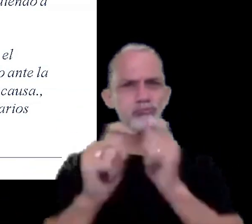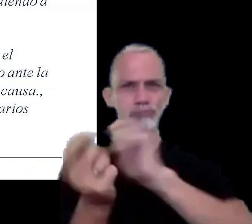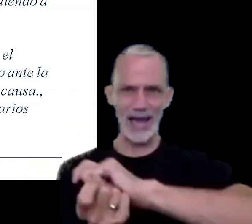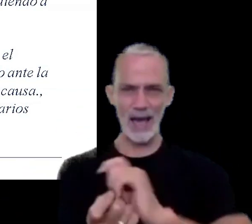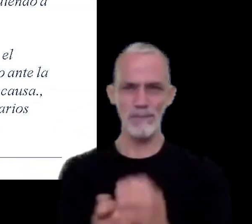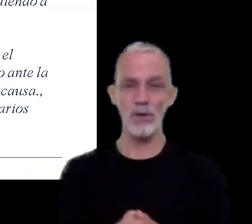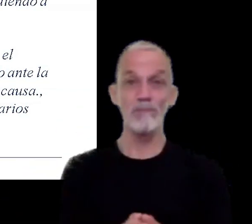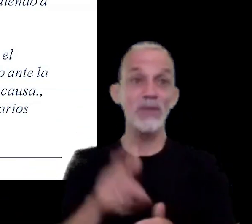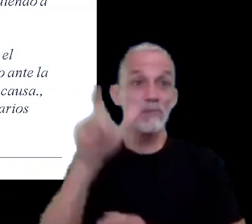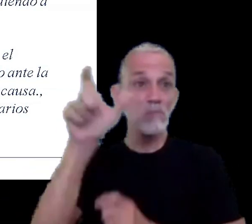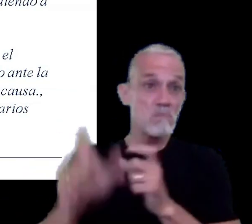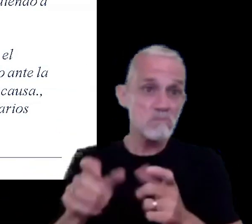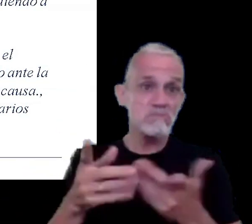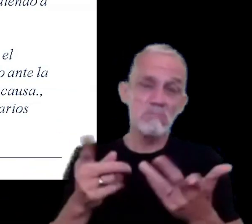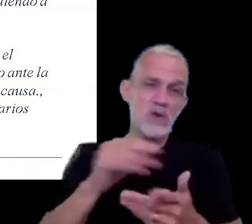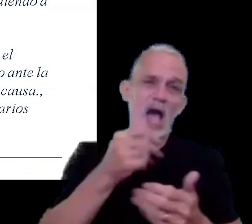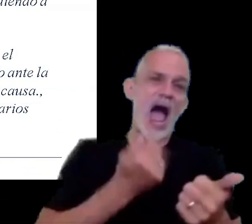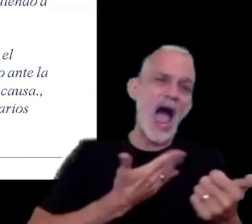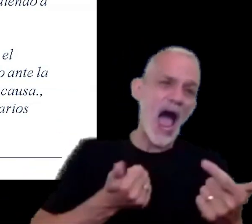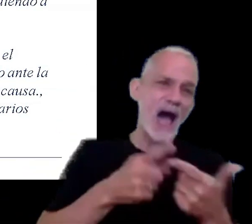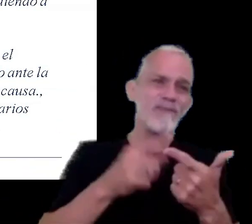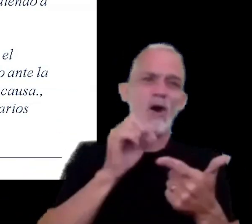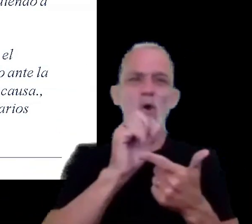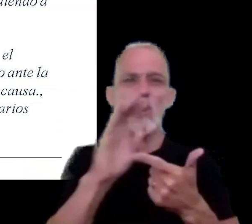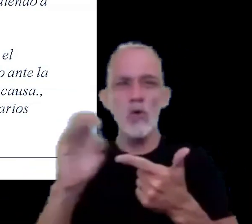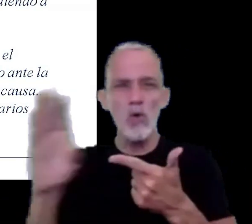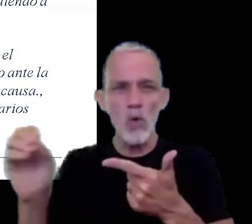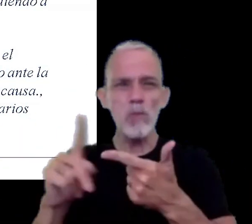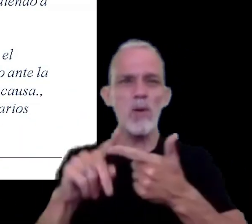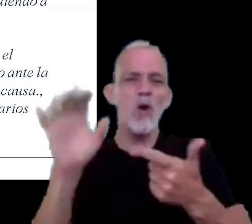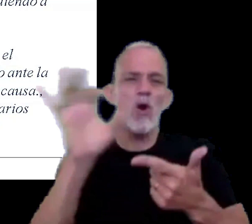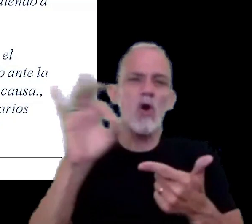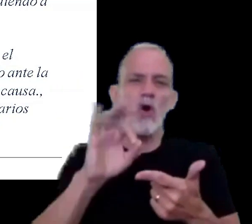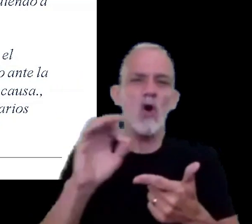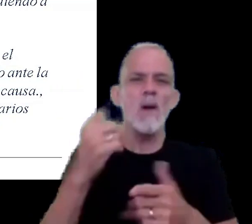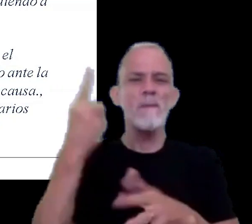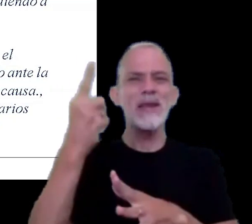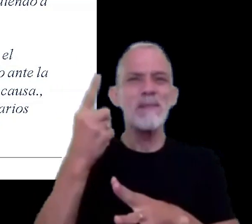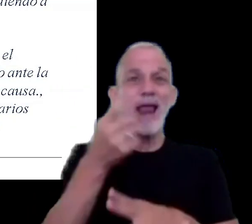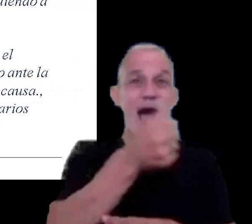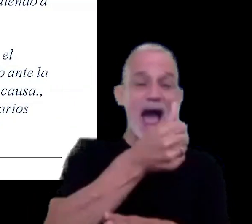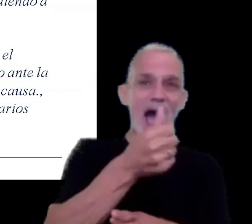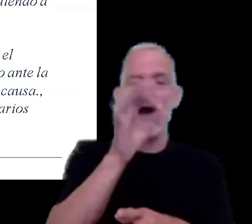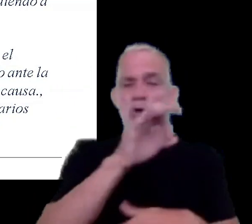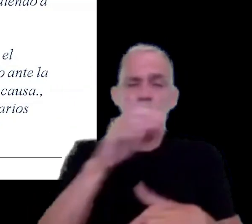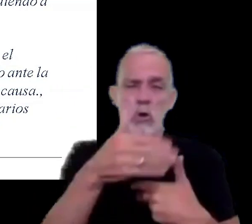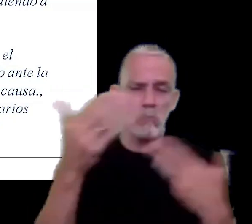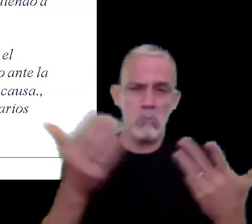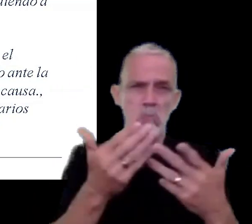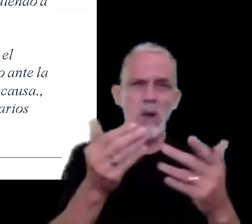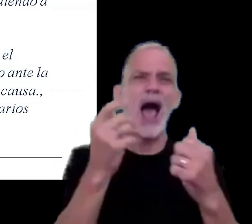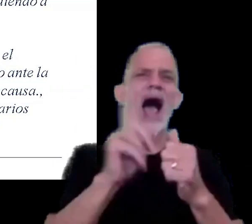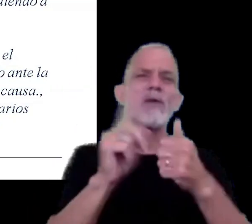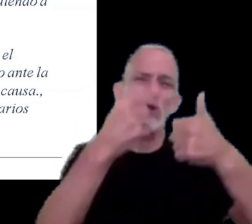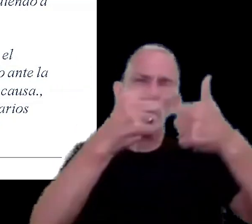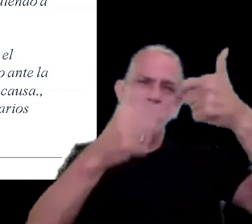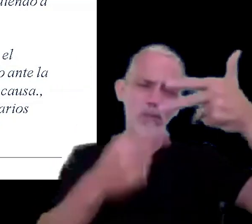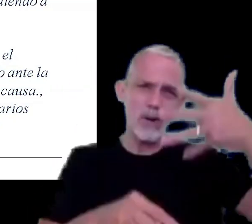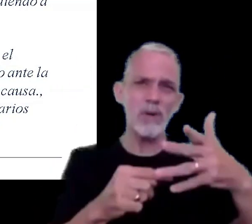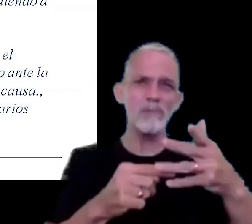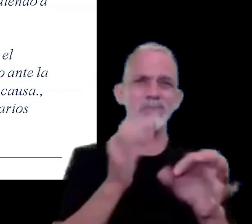contribuyente ya sea la AFA sea un club sea primera división o sea alguna de las instituciones